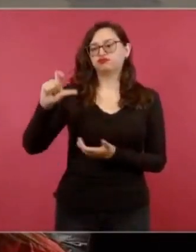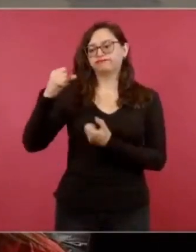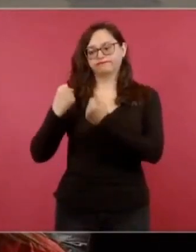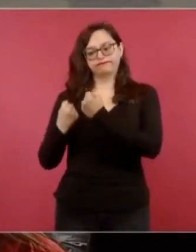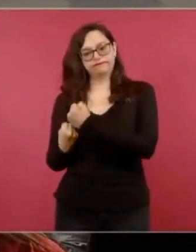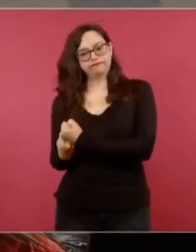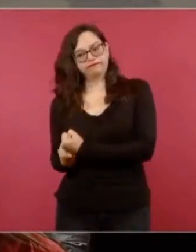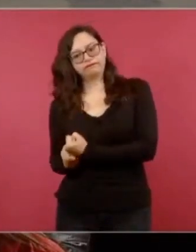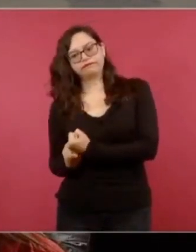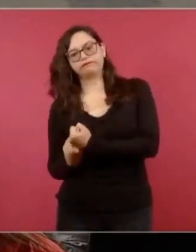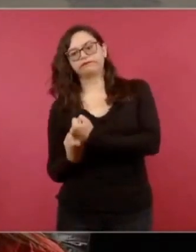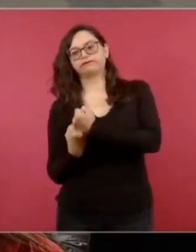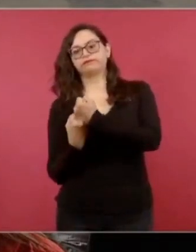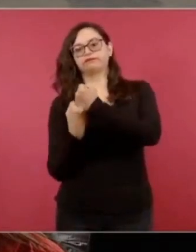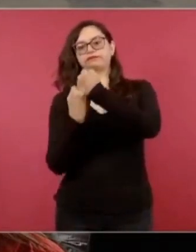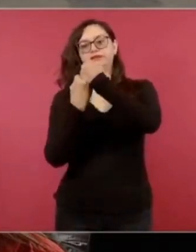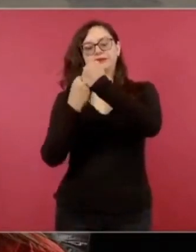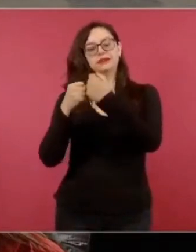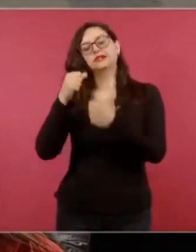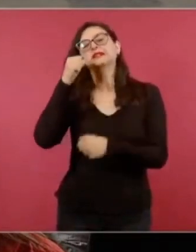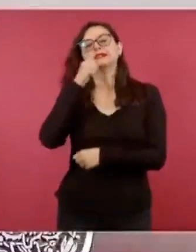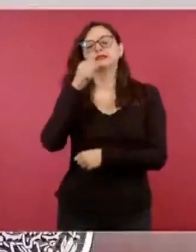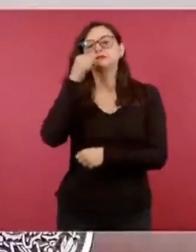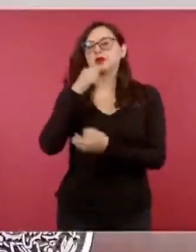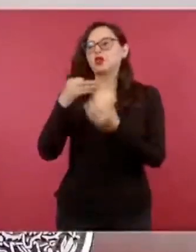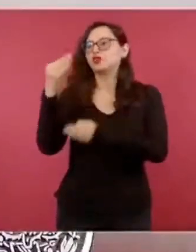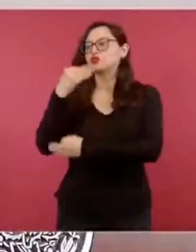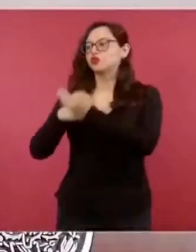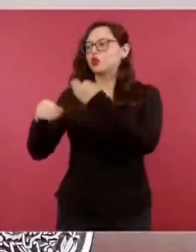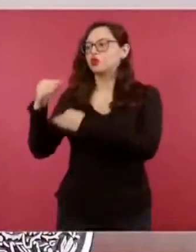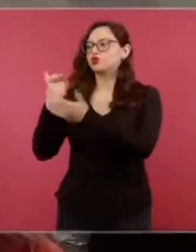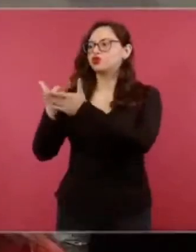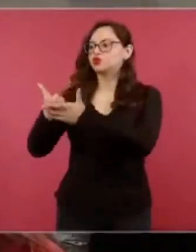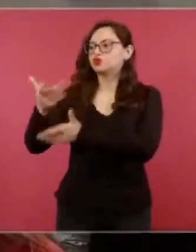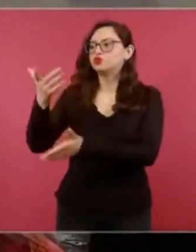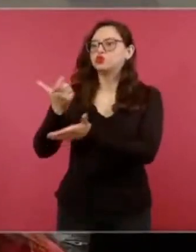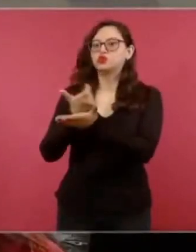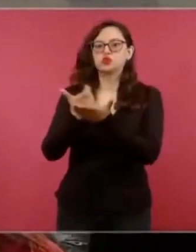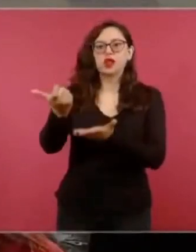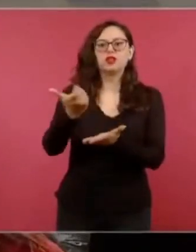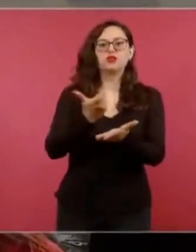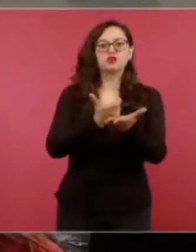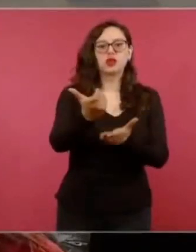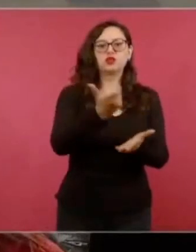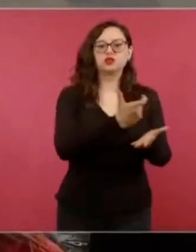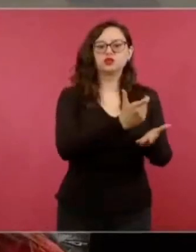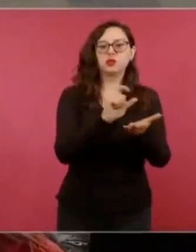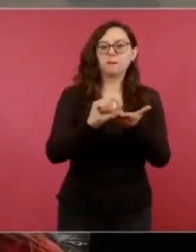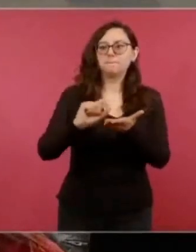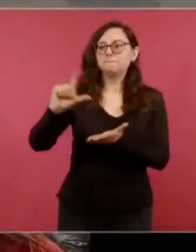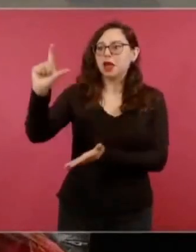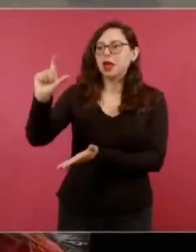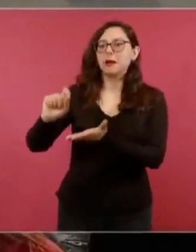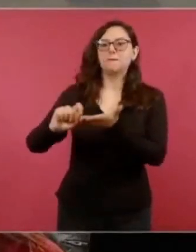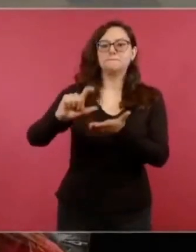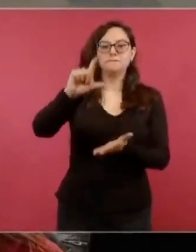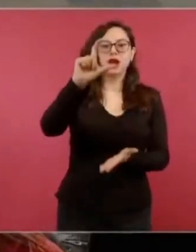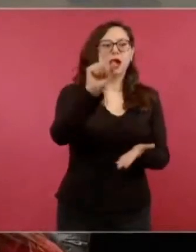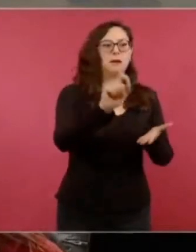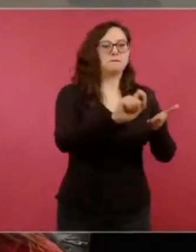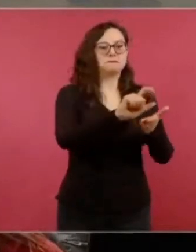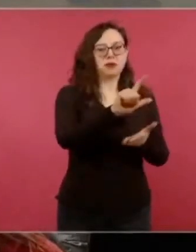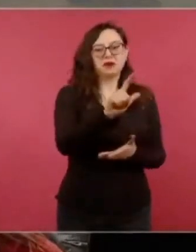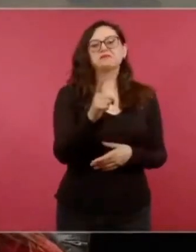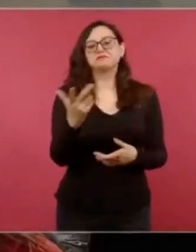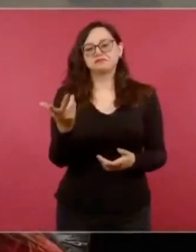del salario base de cotización. Entonces, pues sí, son muy buenos datos, señor presidente, que hablan no sólo ya de la recuperación